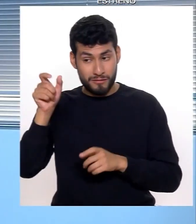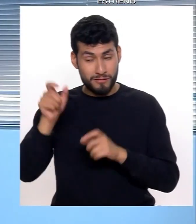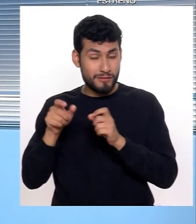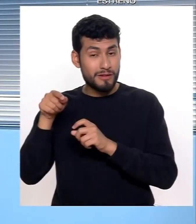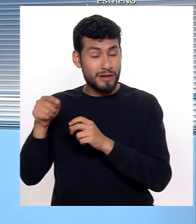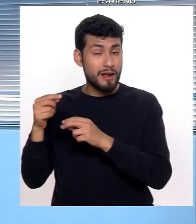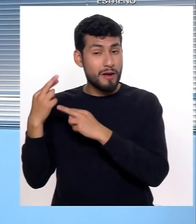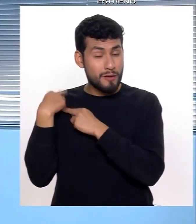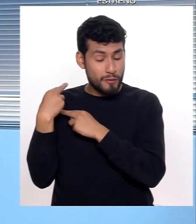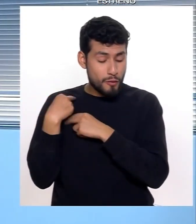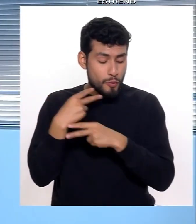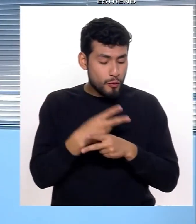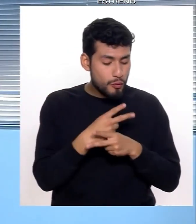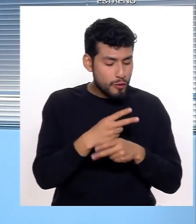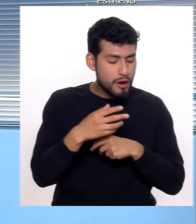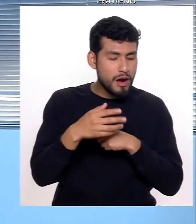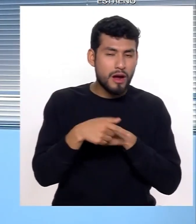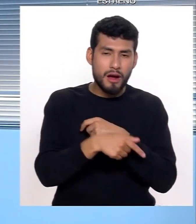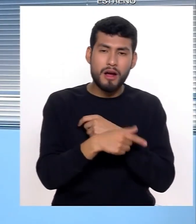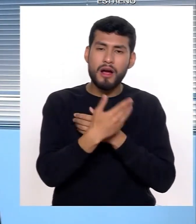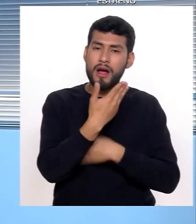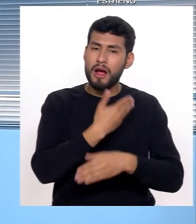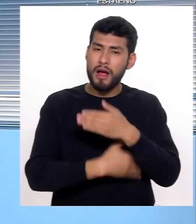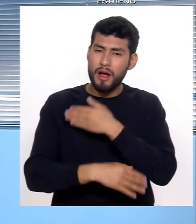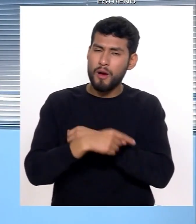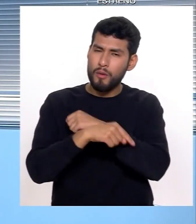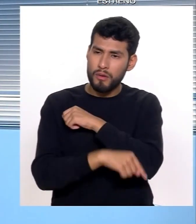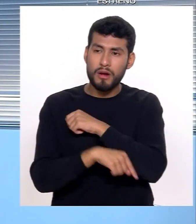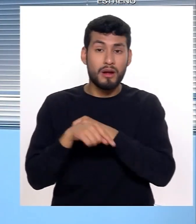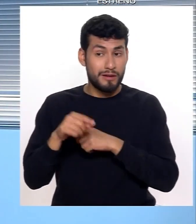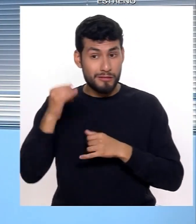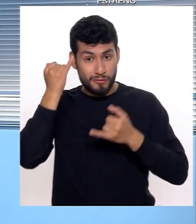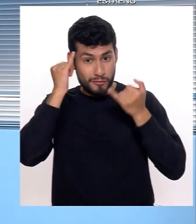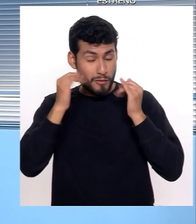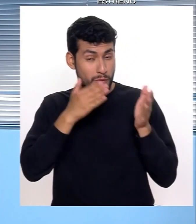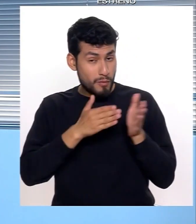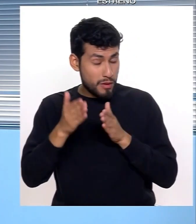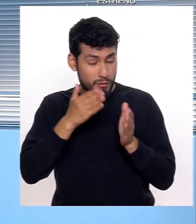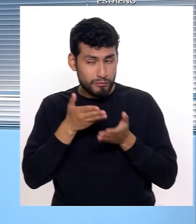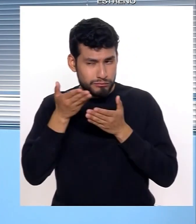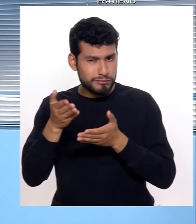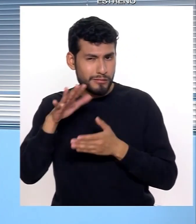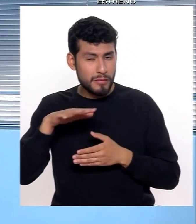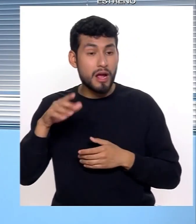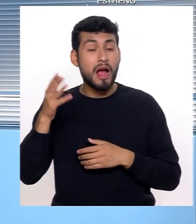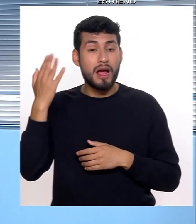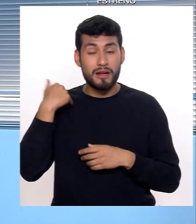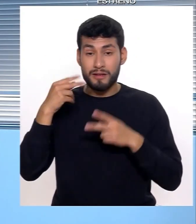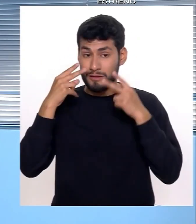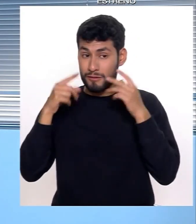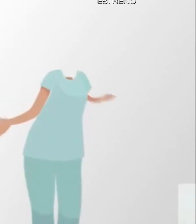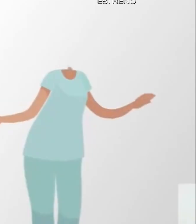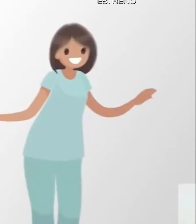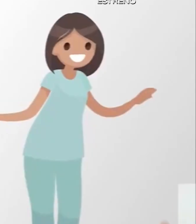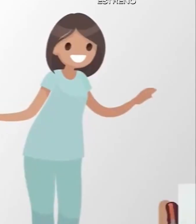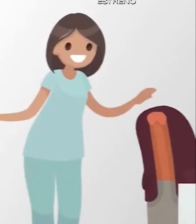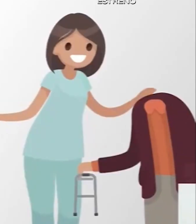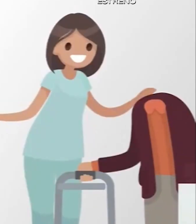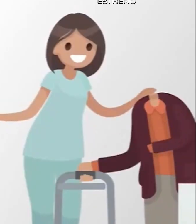y esta estrategia es justamente una innovación que se está dando a nivel nacional. Hemos empezado en Iquitos.